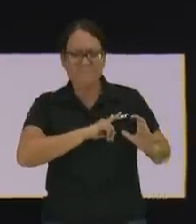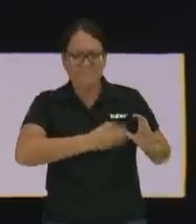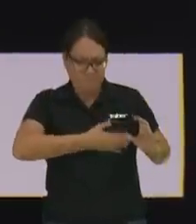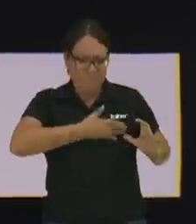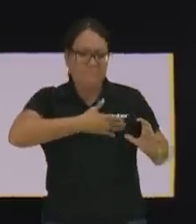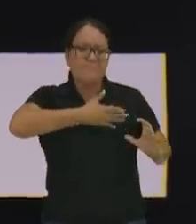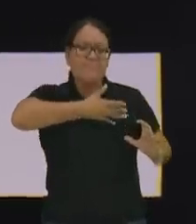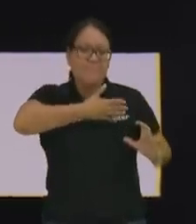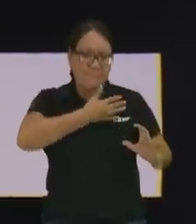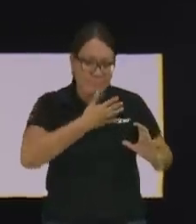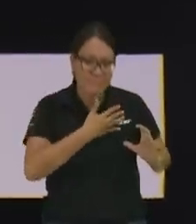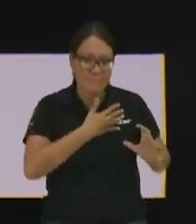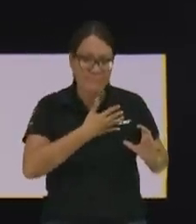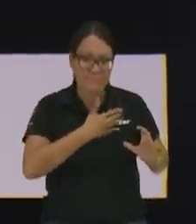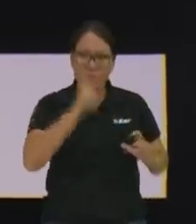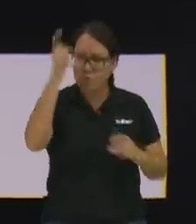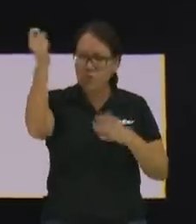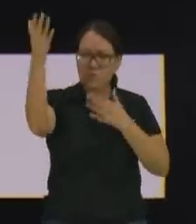suavecitamente sola